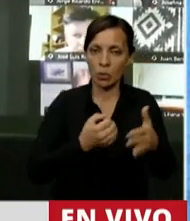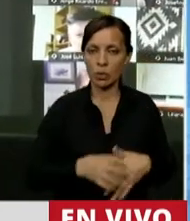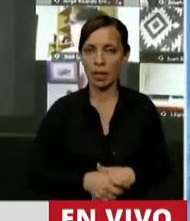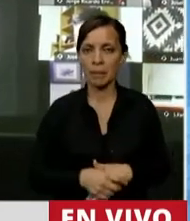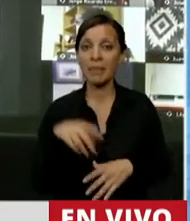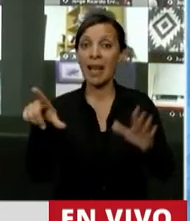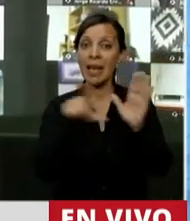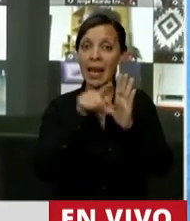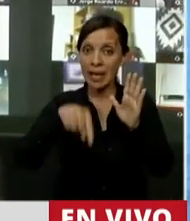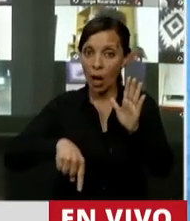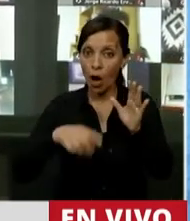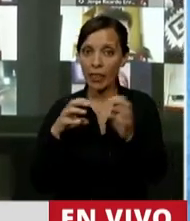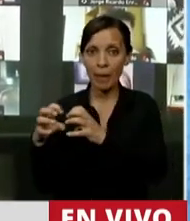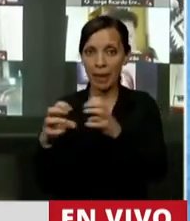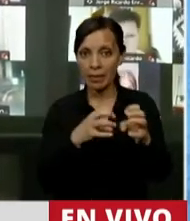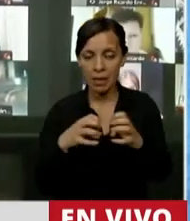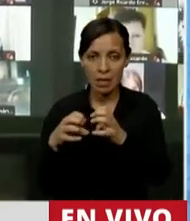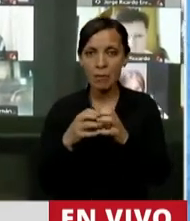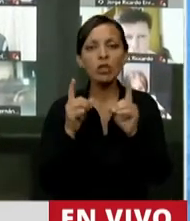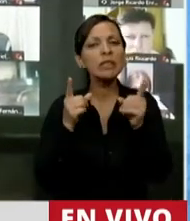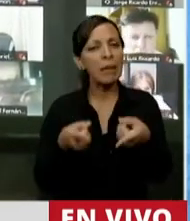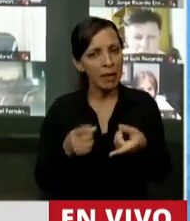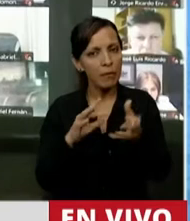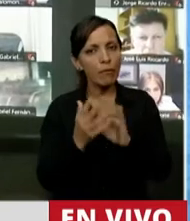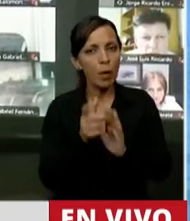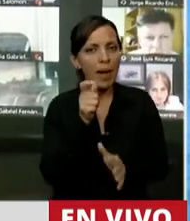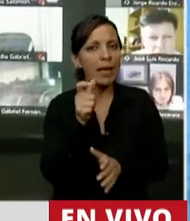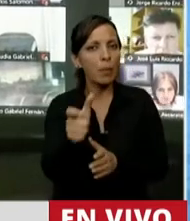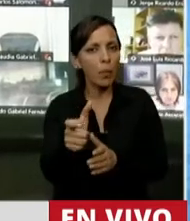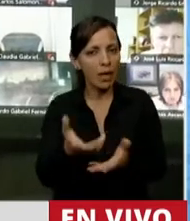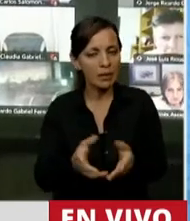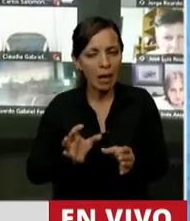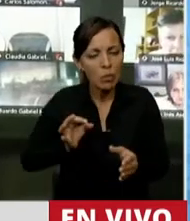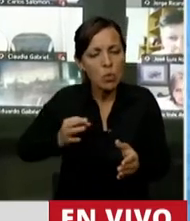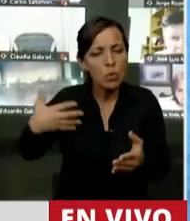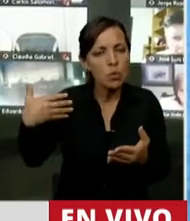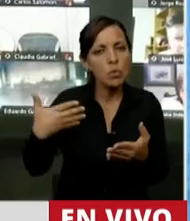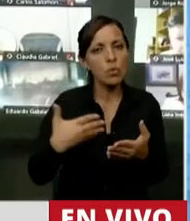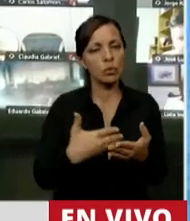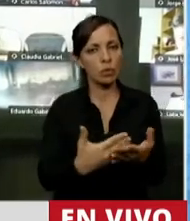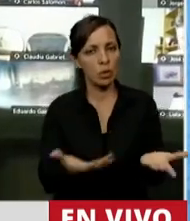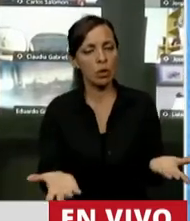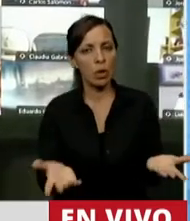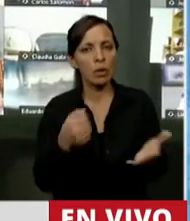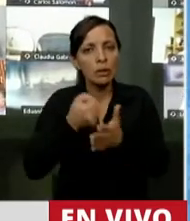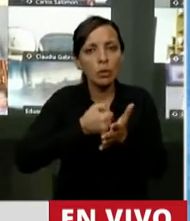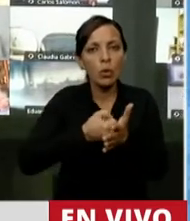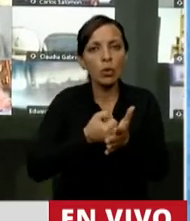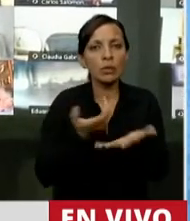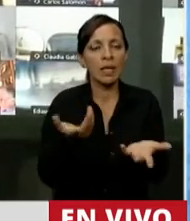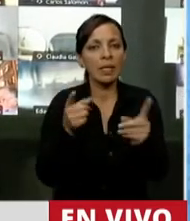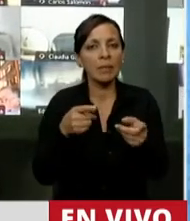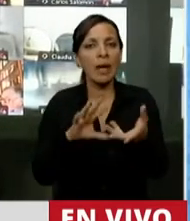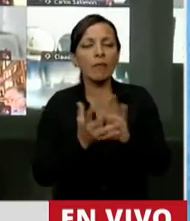Esta ley que estamos debatiendo hoy aquí también es una respuesta a muchos años de lucha, es una respuesta a todos